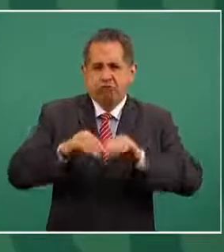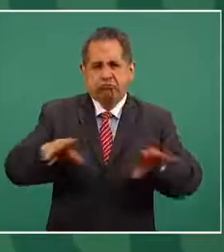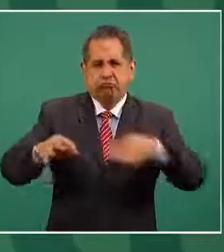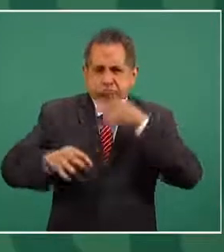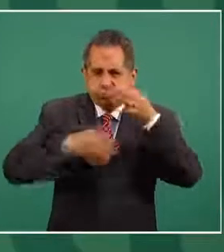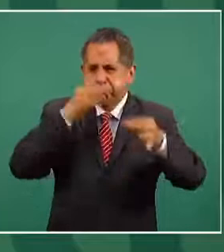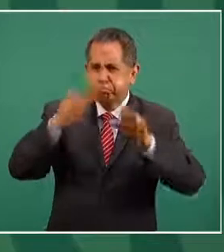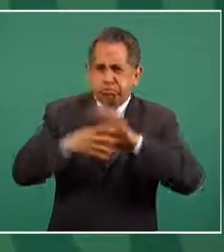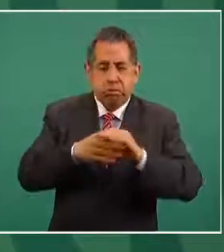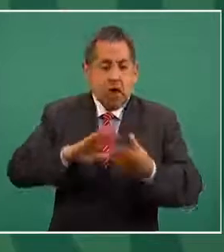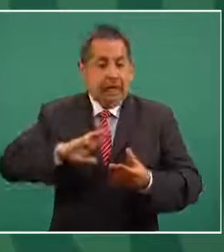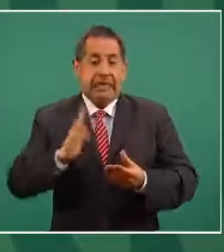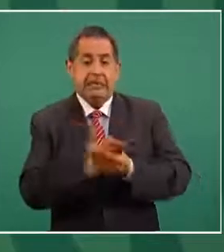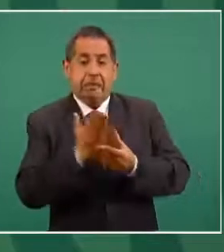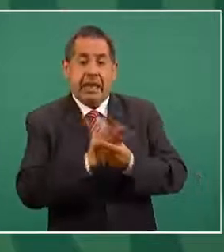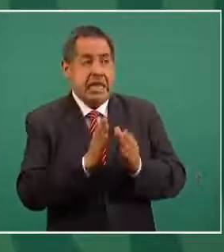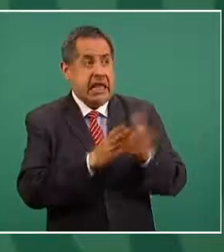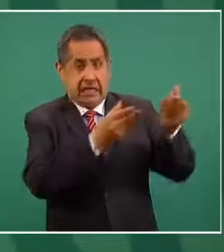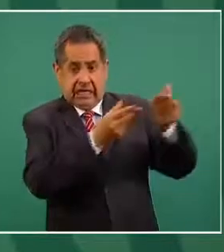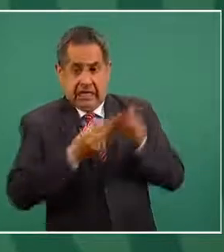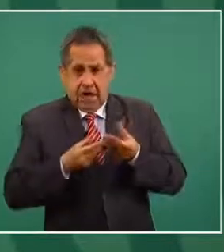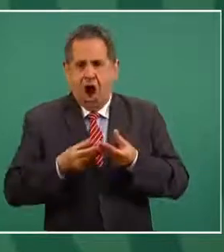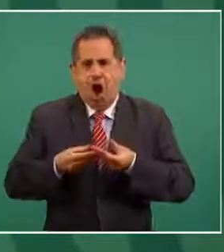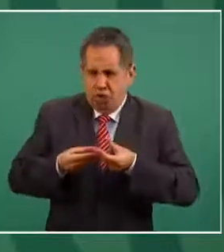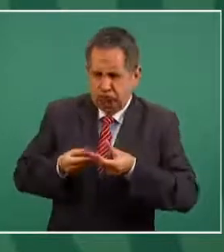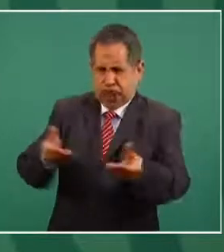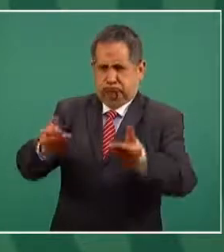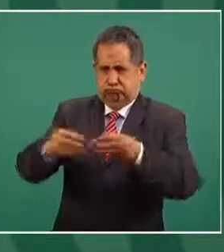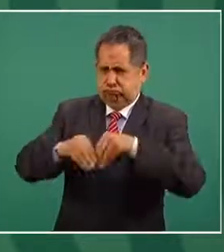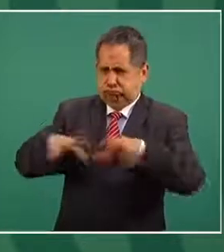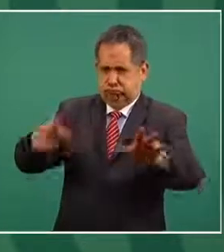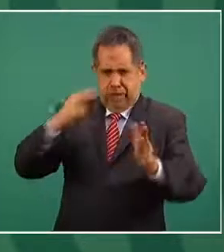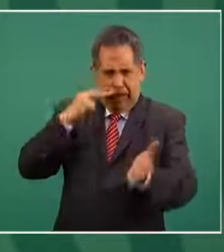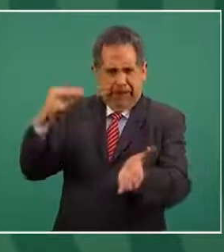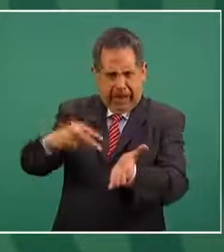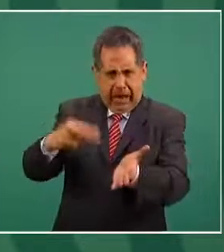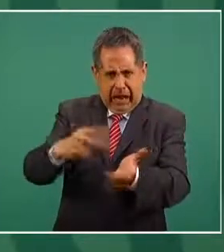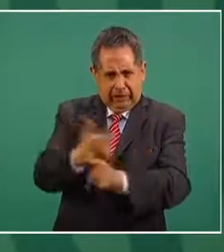a conocer ese expediente es inédito